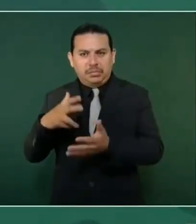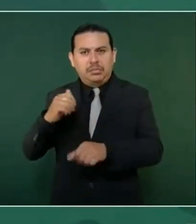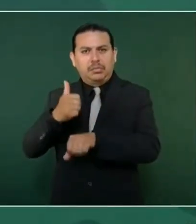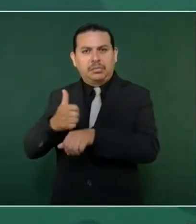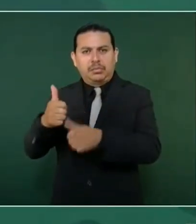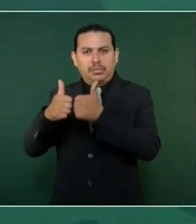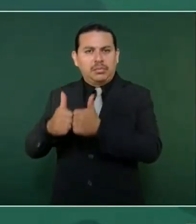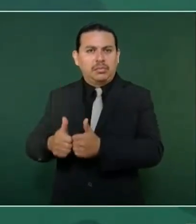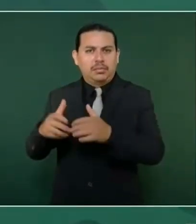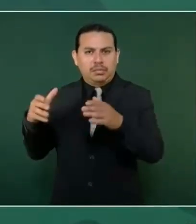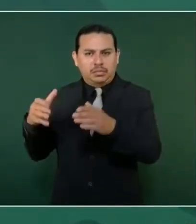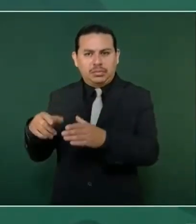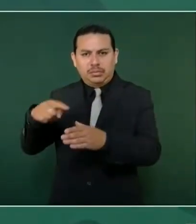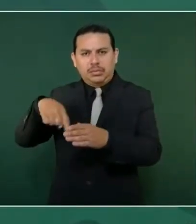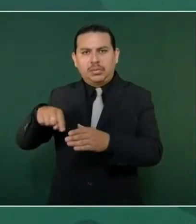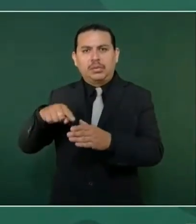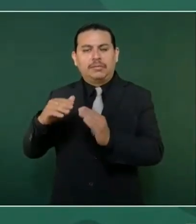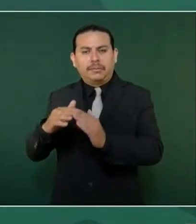a Estados Unidos.